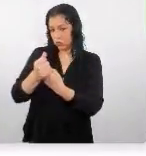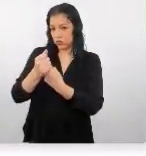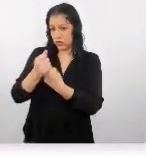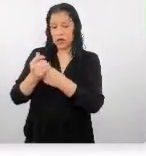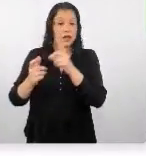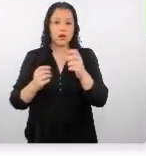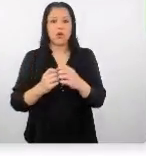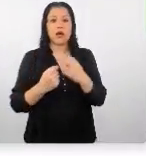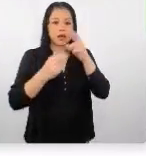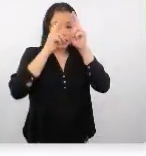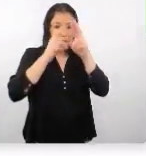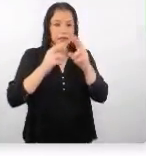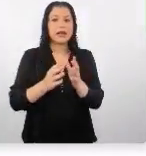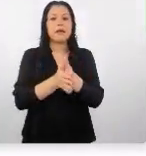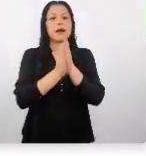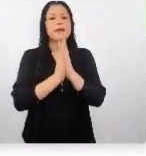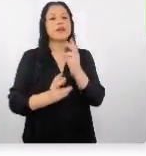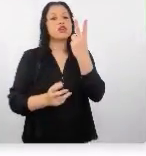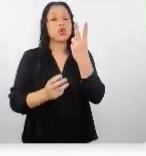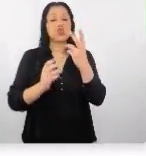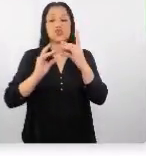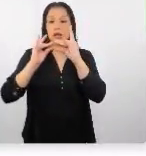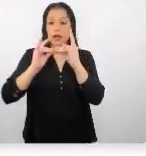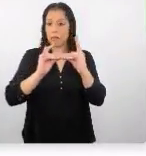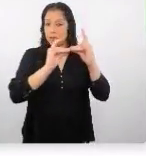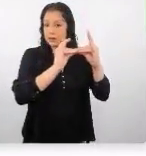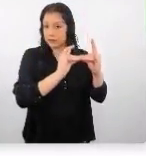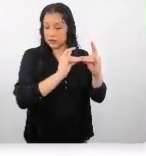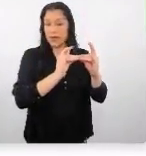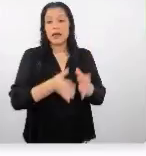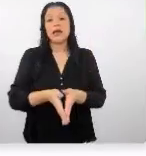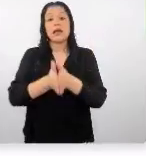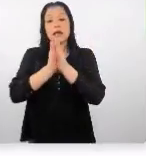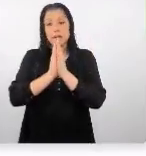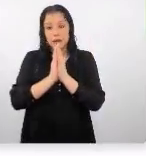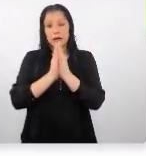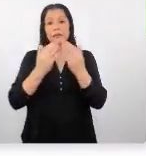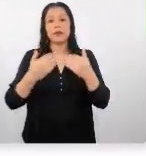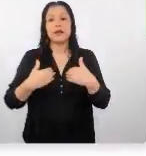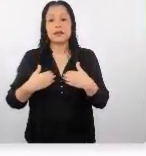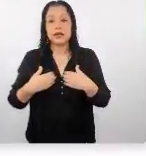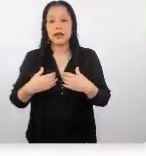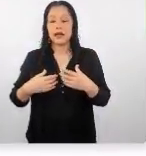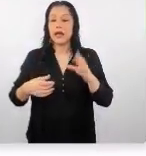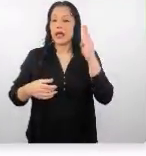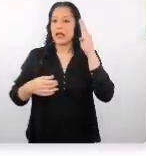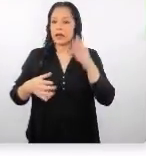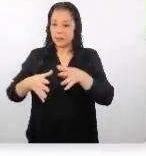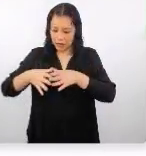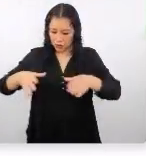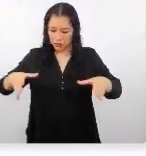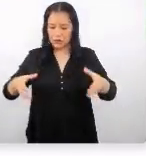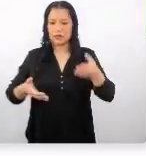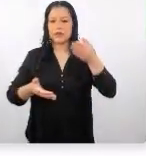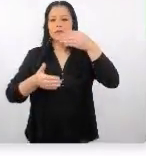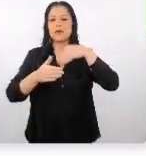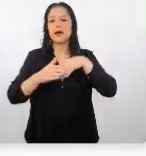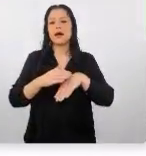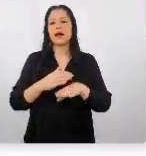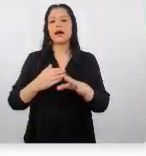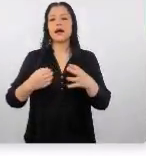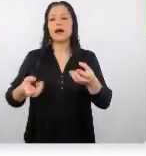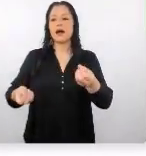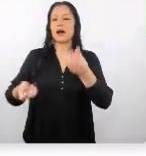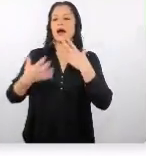respetan y normalmente les van a pedir dos camas y les van a pedir que tengan también su tina porque es es un tema cultural